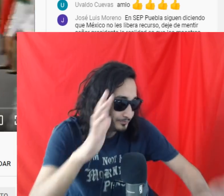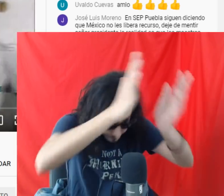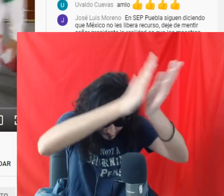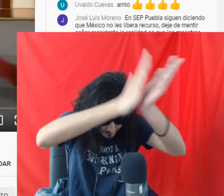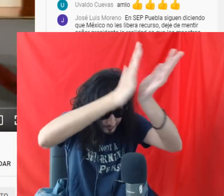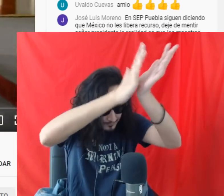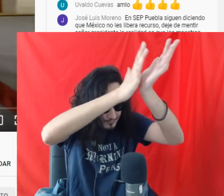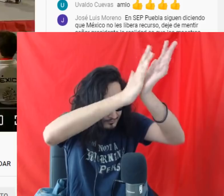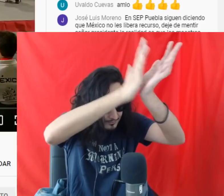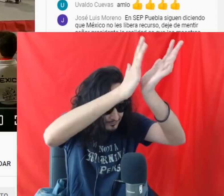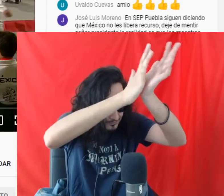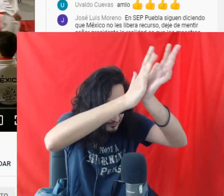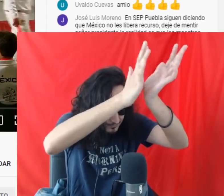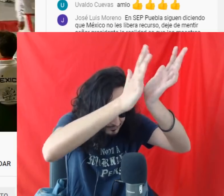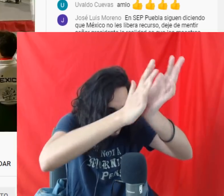¡Aplausos!